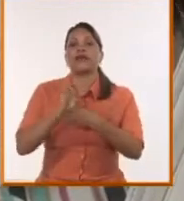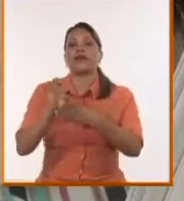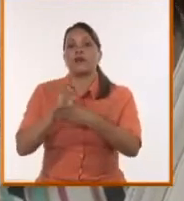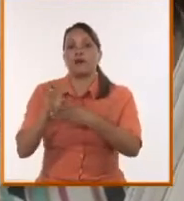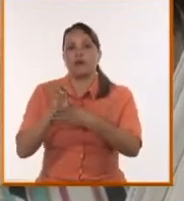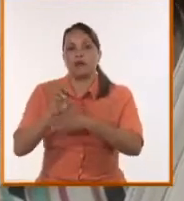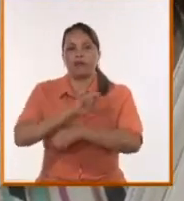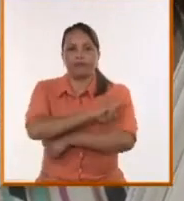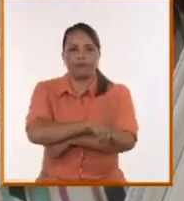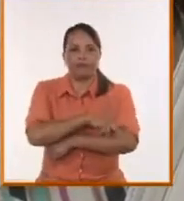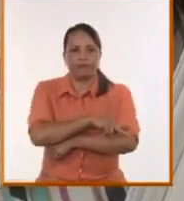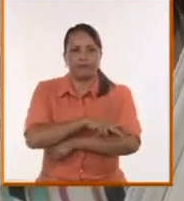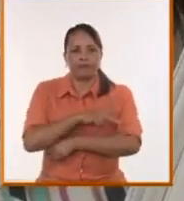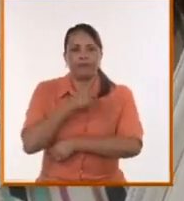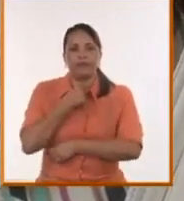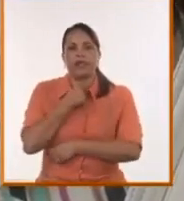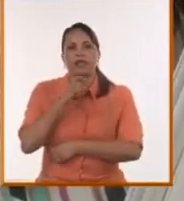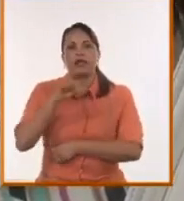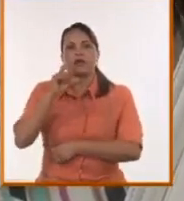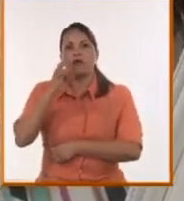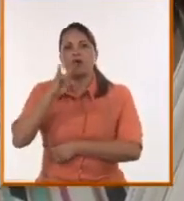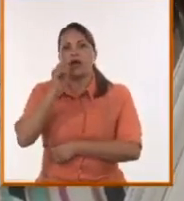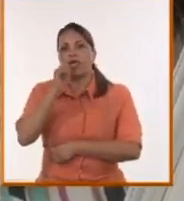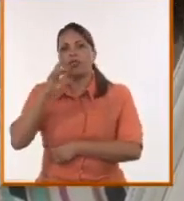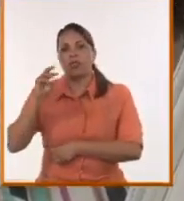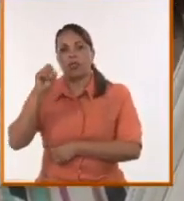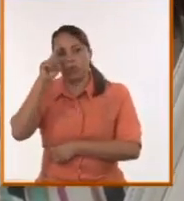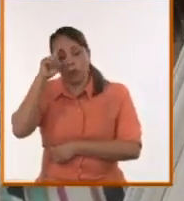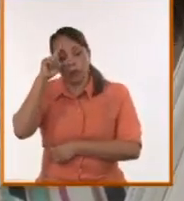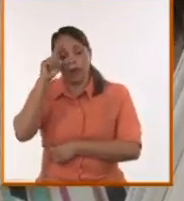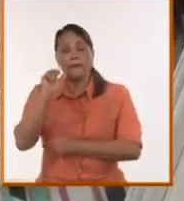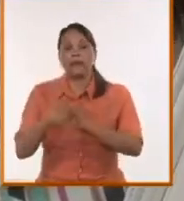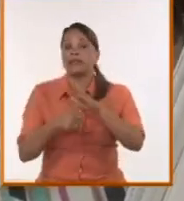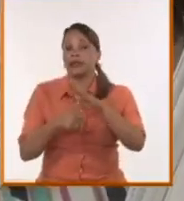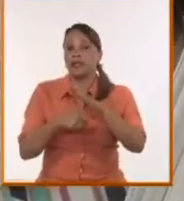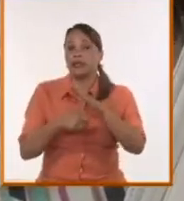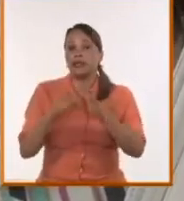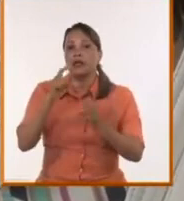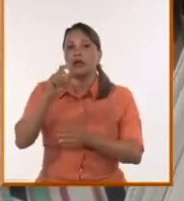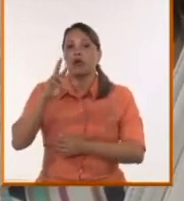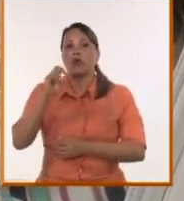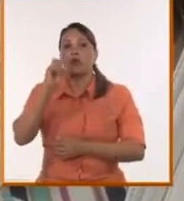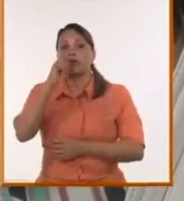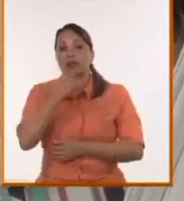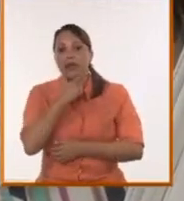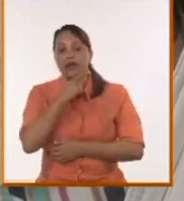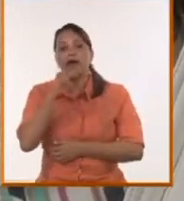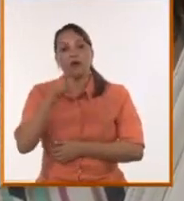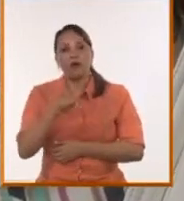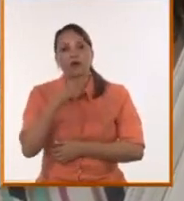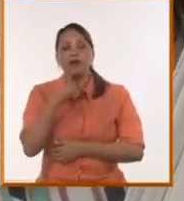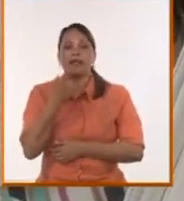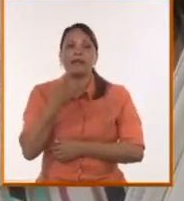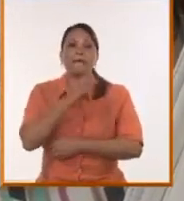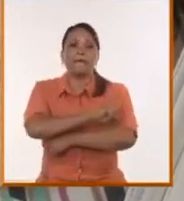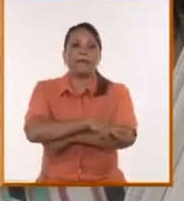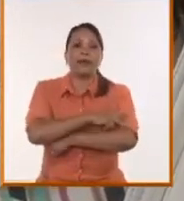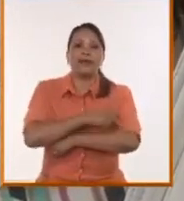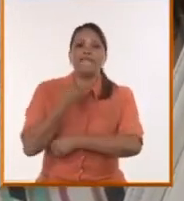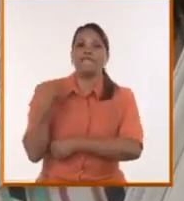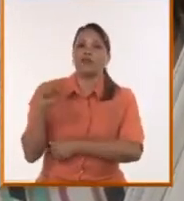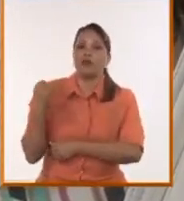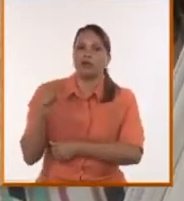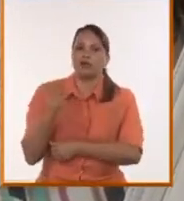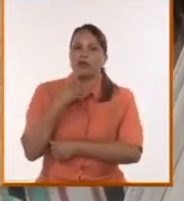que pasó de ser en la época del presidente Correa uno de los países más seguros de América Latina, a ser hoy uno de los más violentos de nuestra